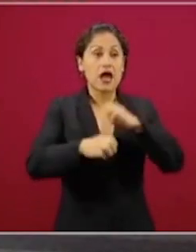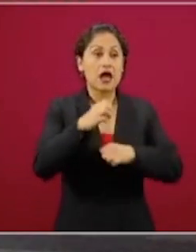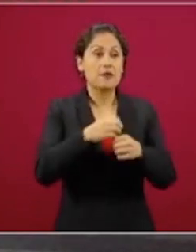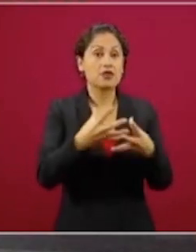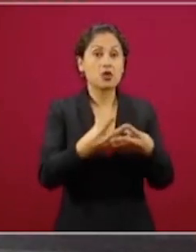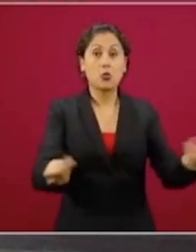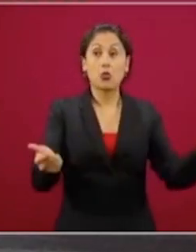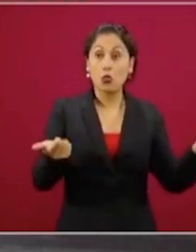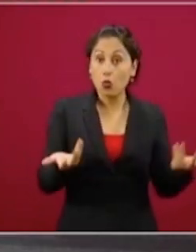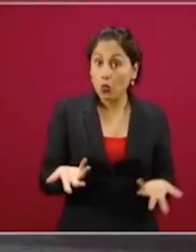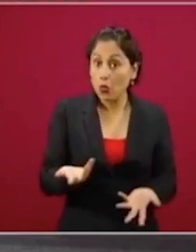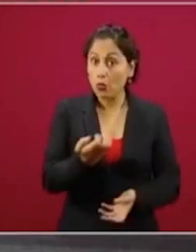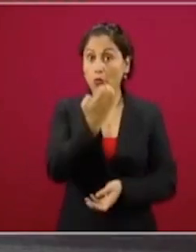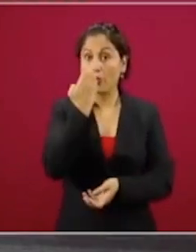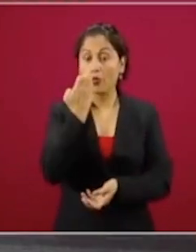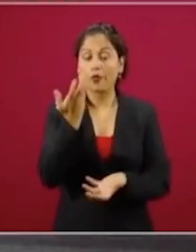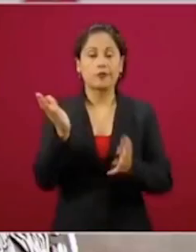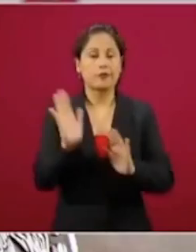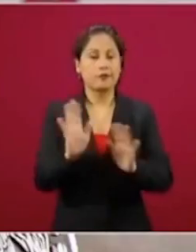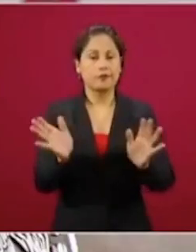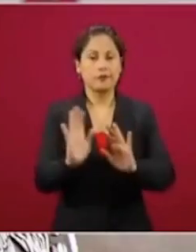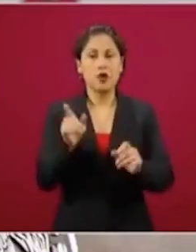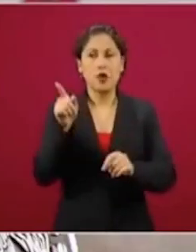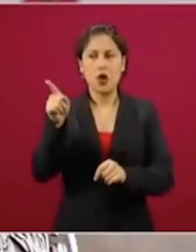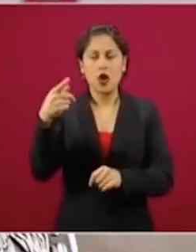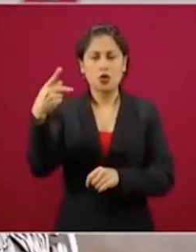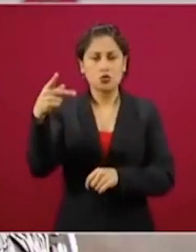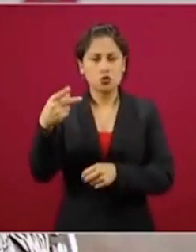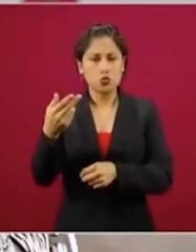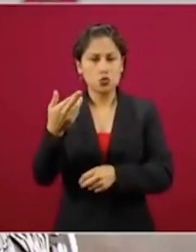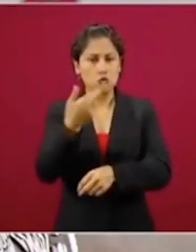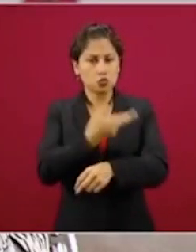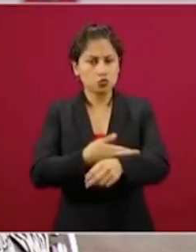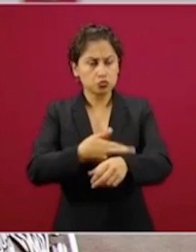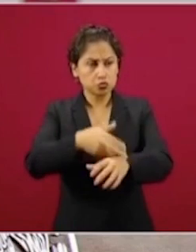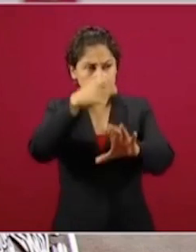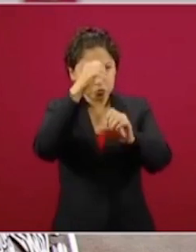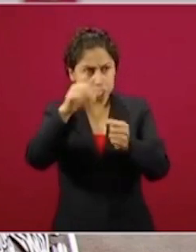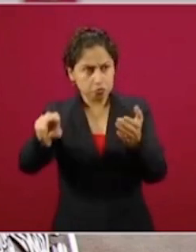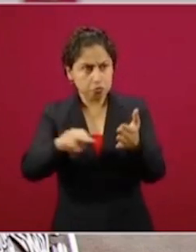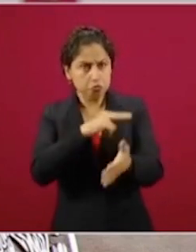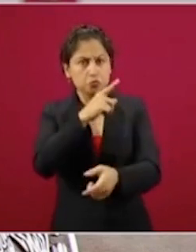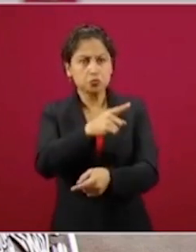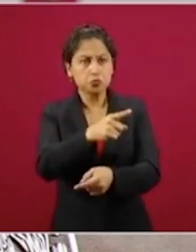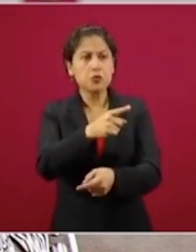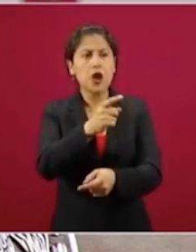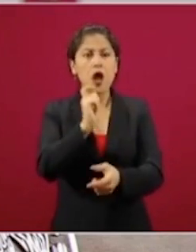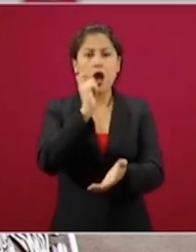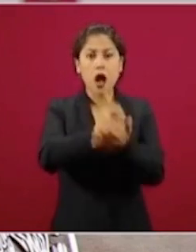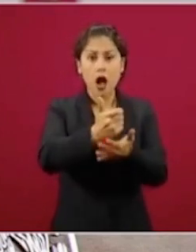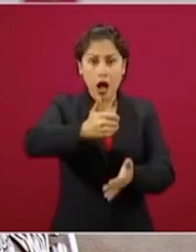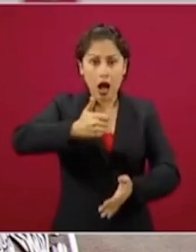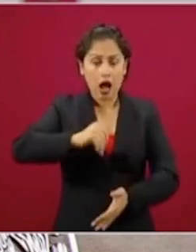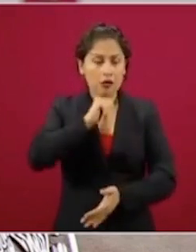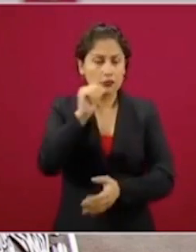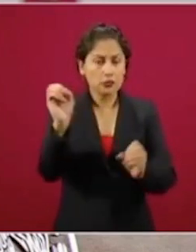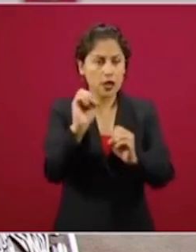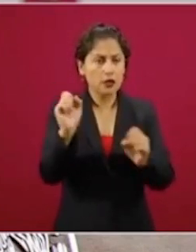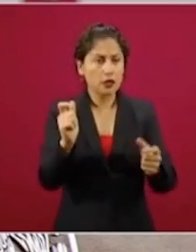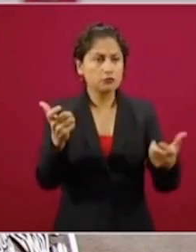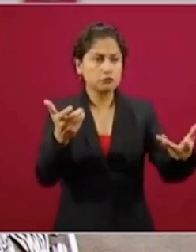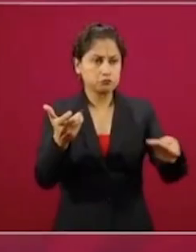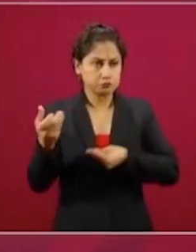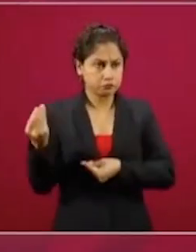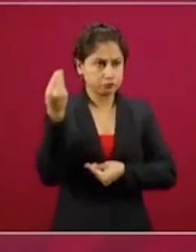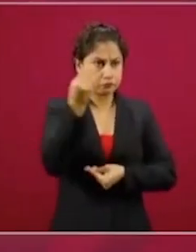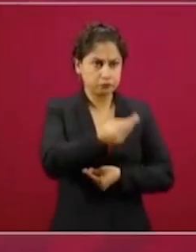En este caso no era así, no había una petición de anticipo, era simplemente el pago a partir de la entrega de los ventiladores. Otro elemento que es